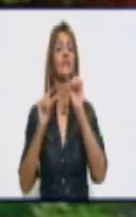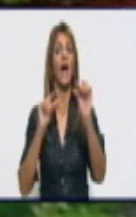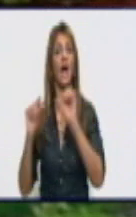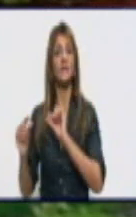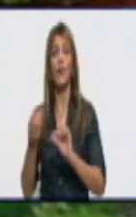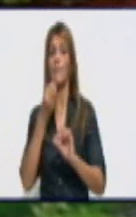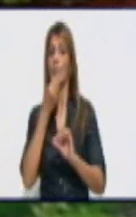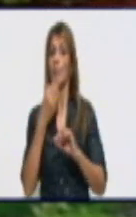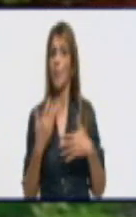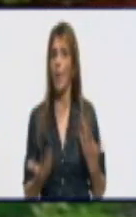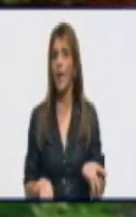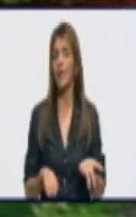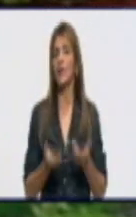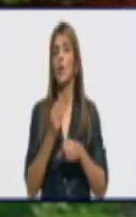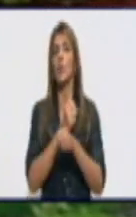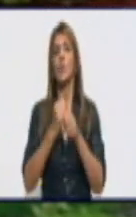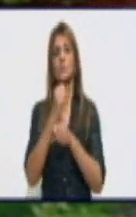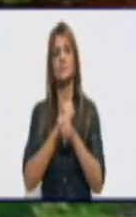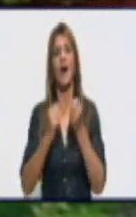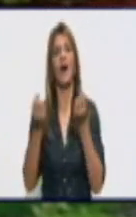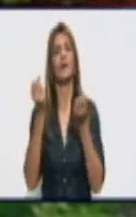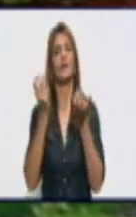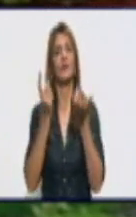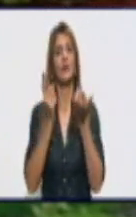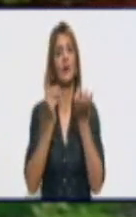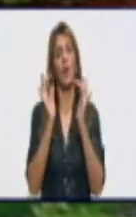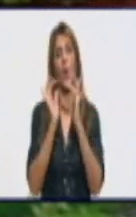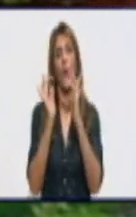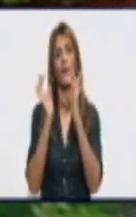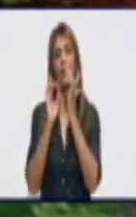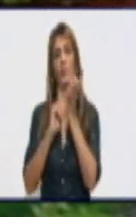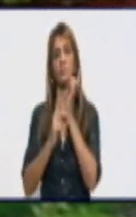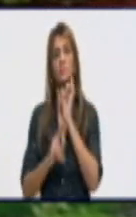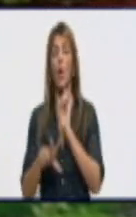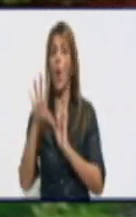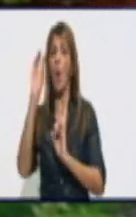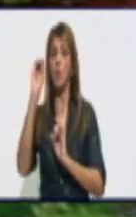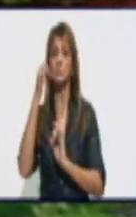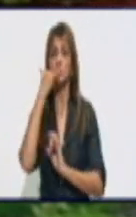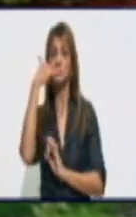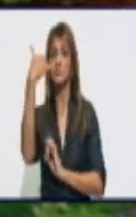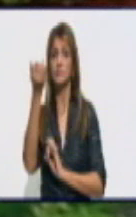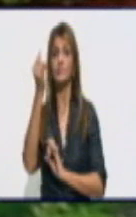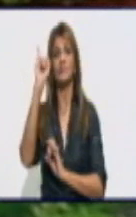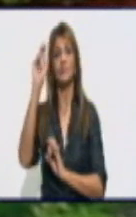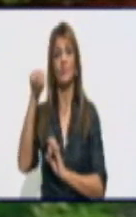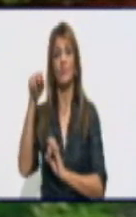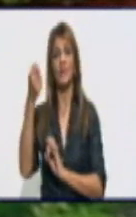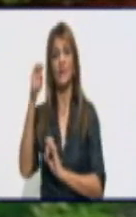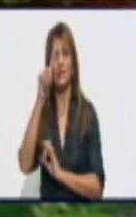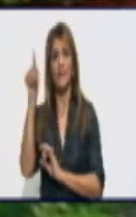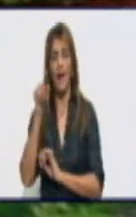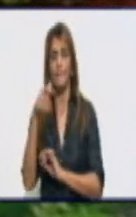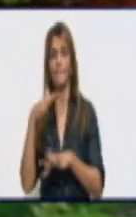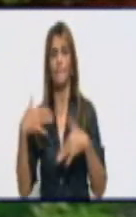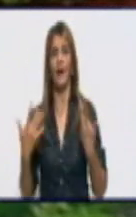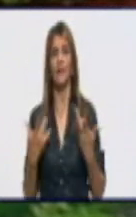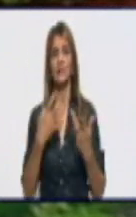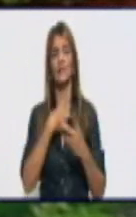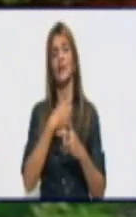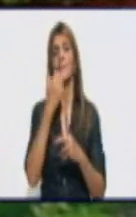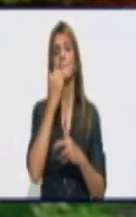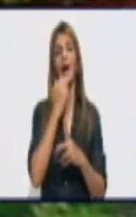vía electrónica o también llamar telefónicamente al Instituto Nacional de Seguridad Social para obtener más